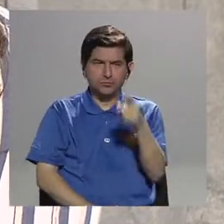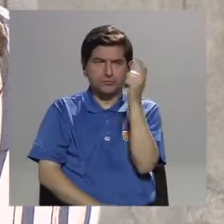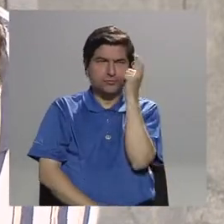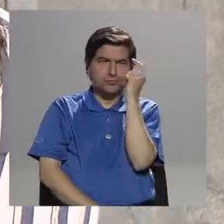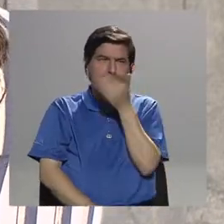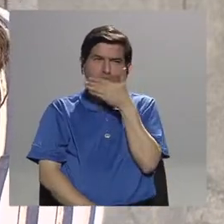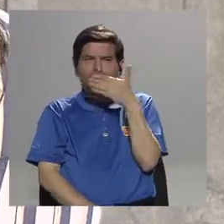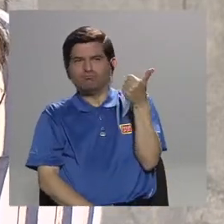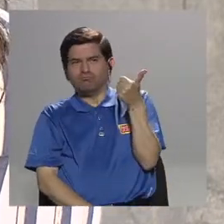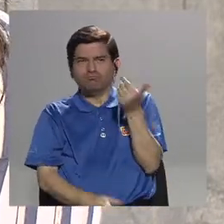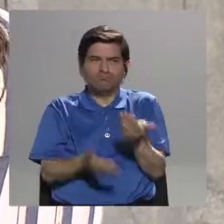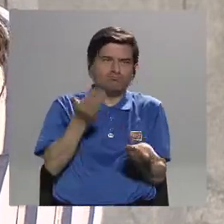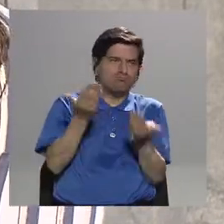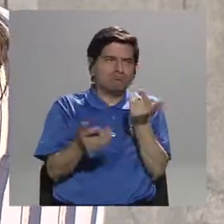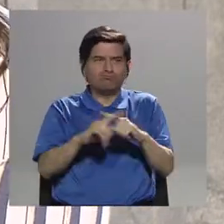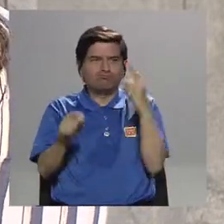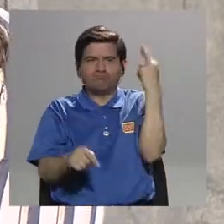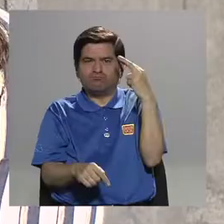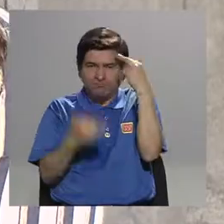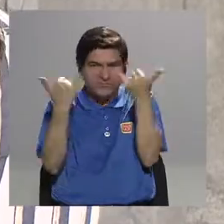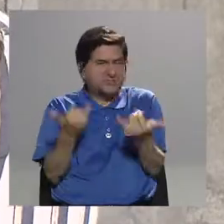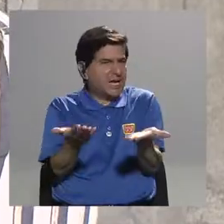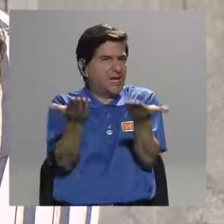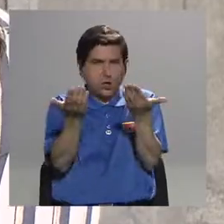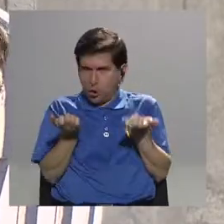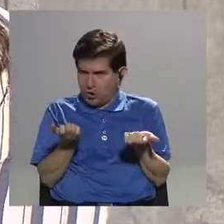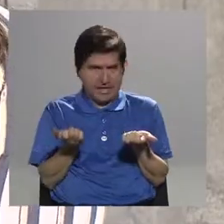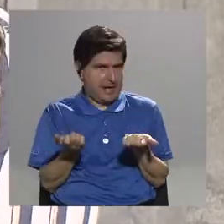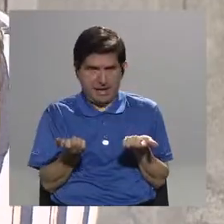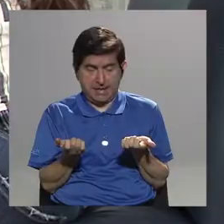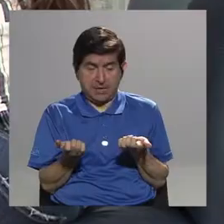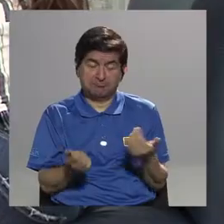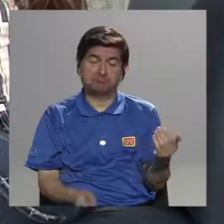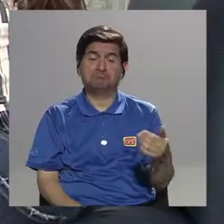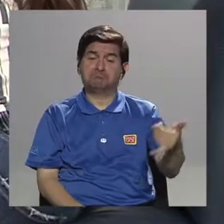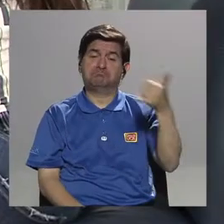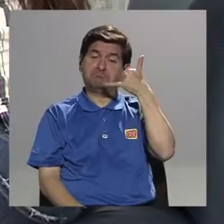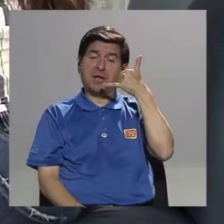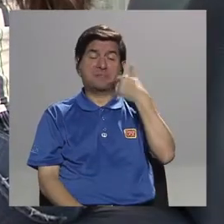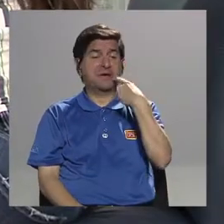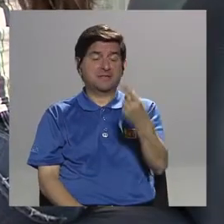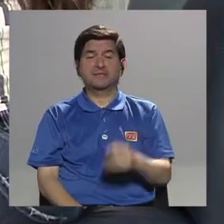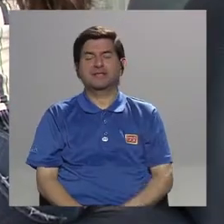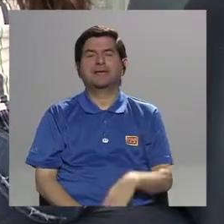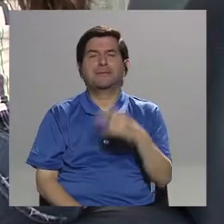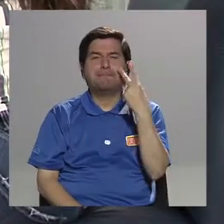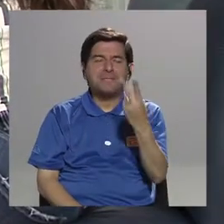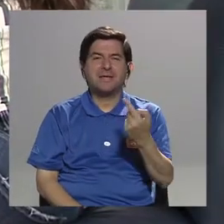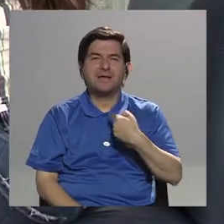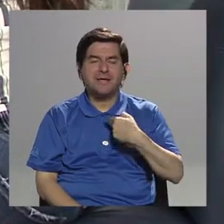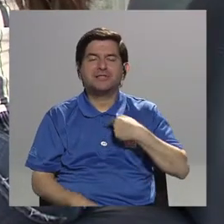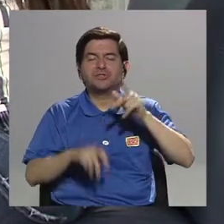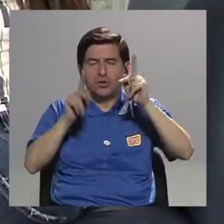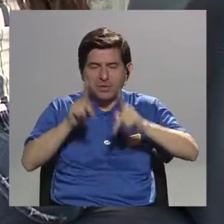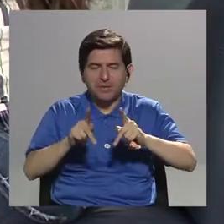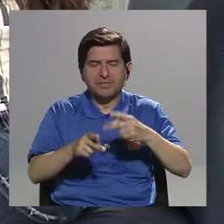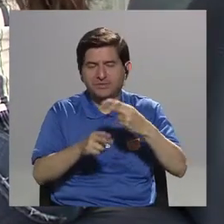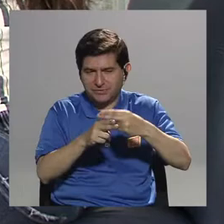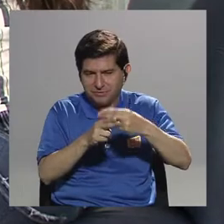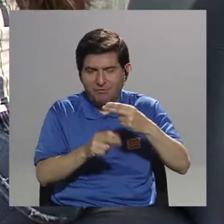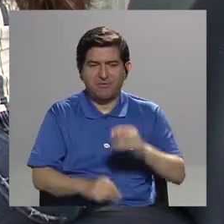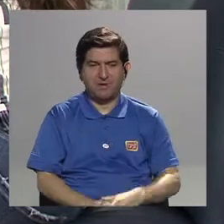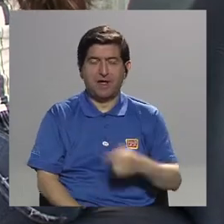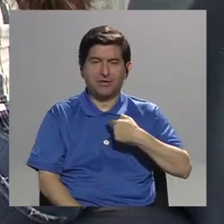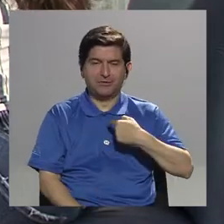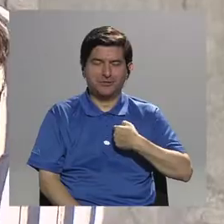o por B razón ya no quiere ser donante, nada más nos llama y nos dice, bueno, vea, es que yo soy fulanito de tal, yo tengo carne de tal,